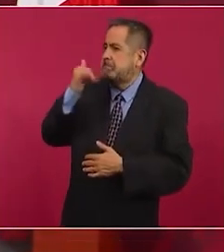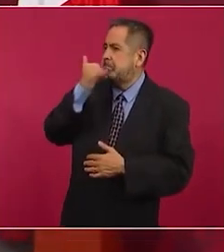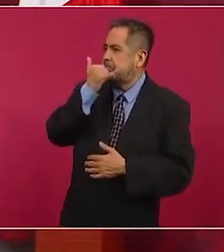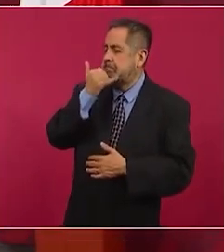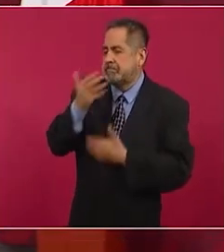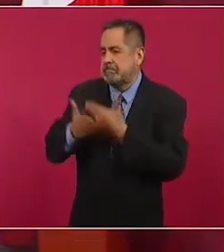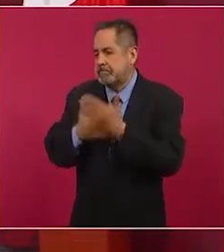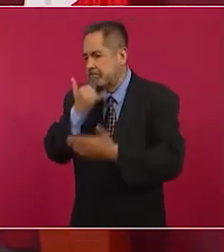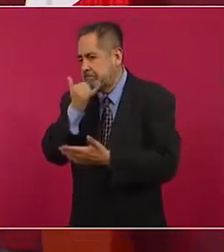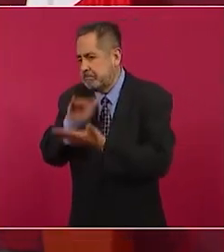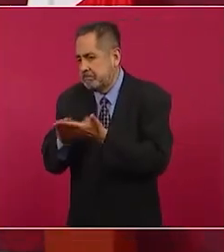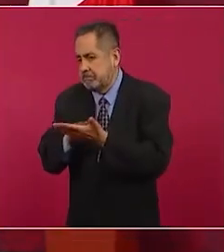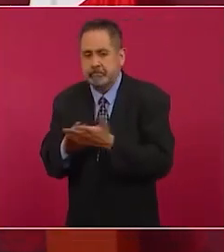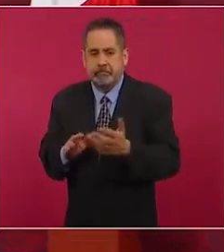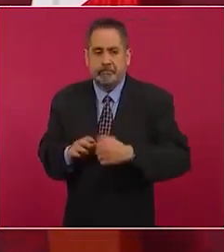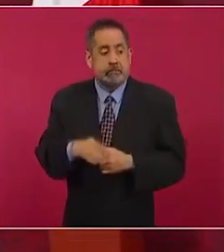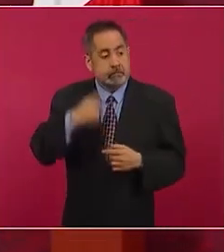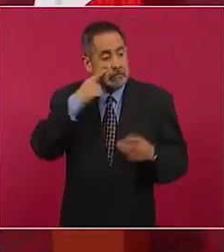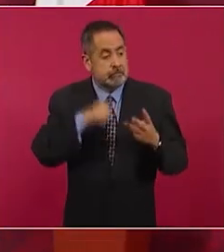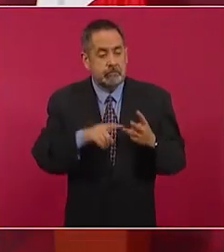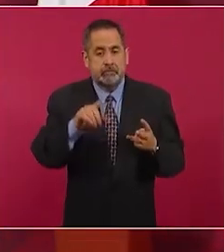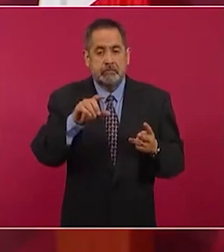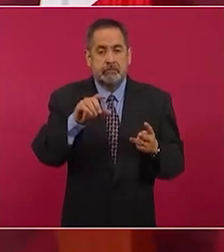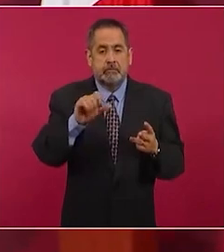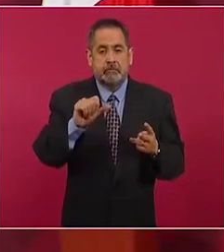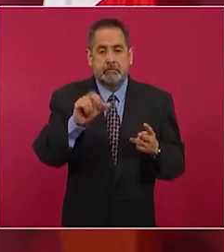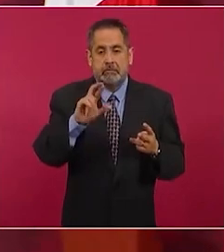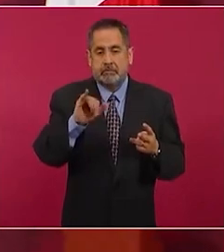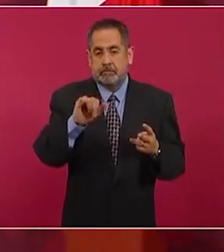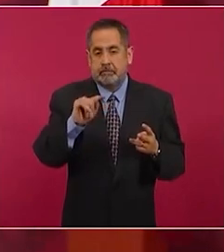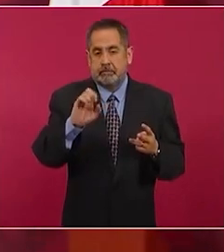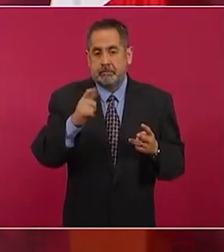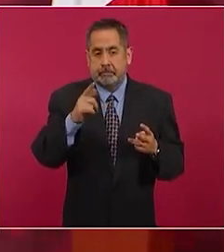Y estoy esperando también que Carmen Aristegui haga lo propio.